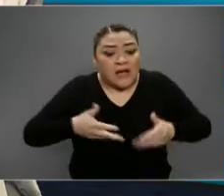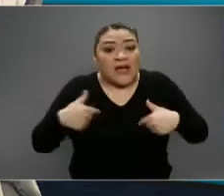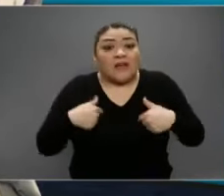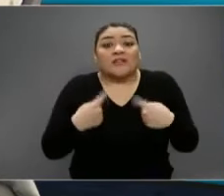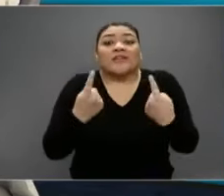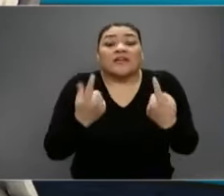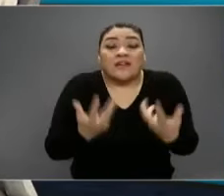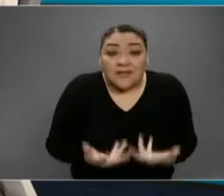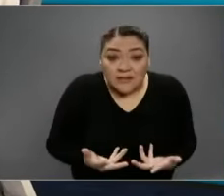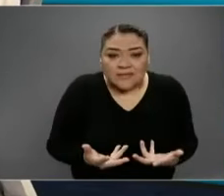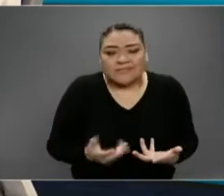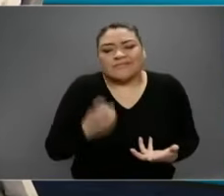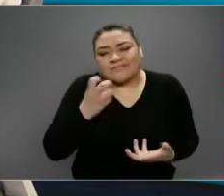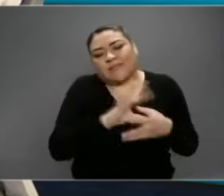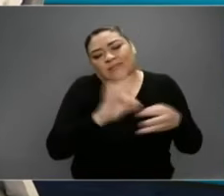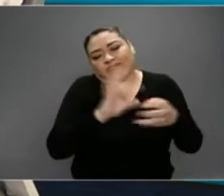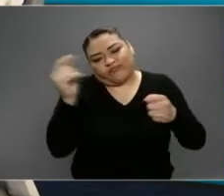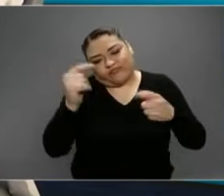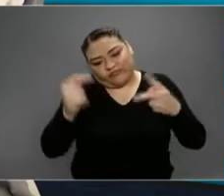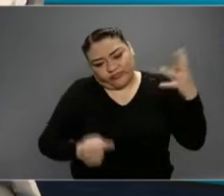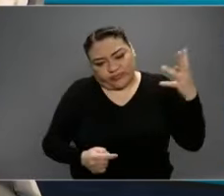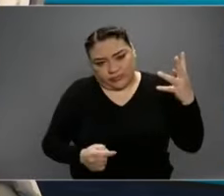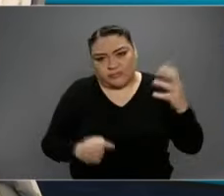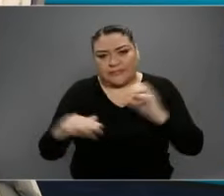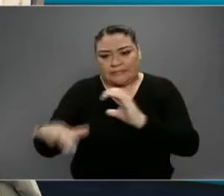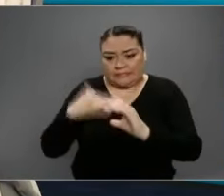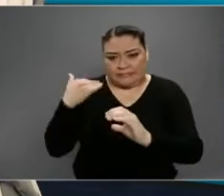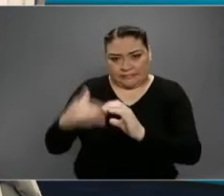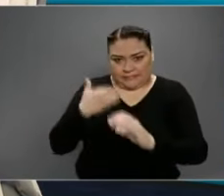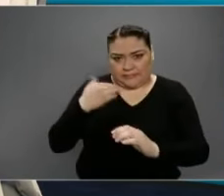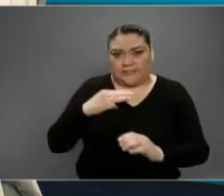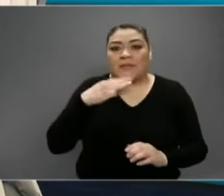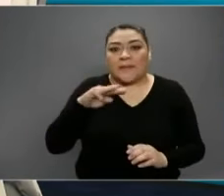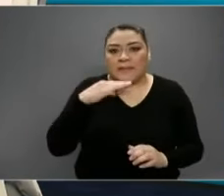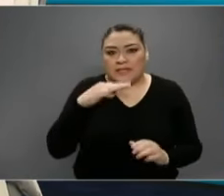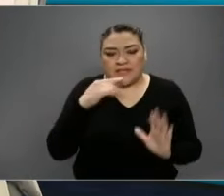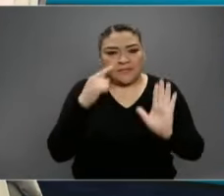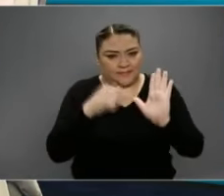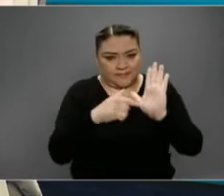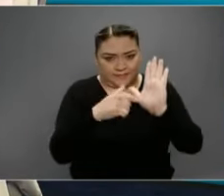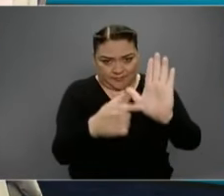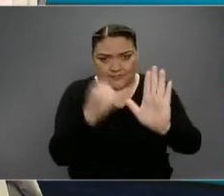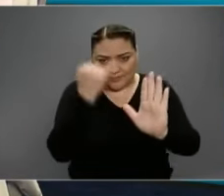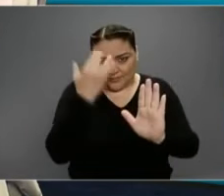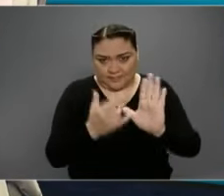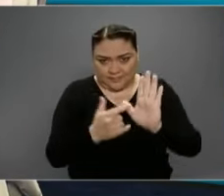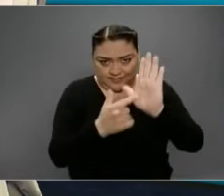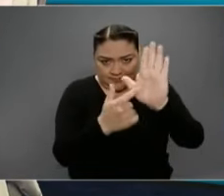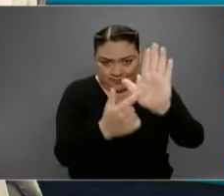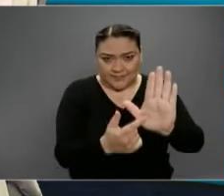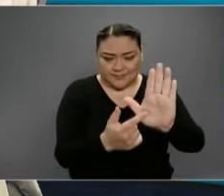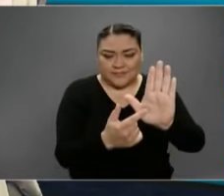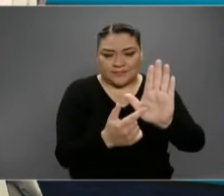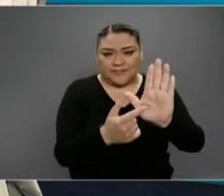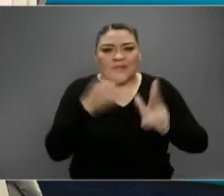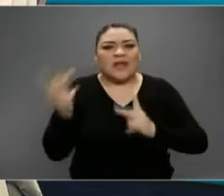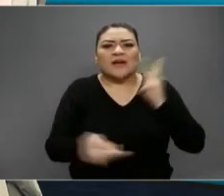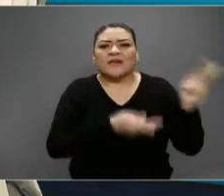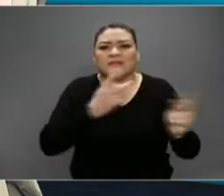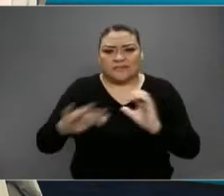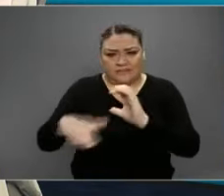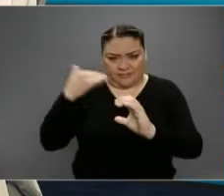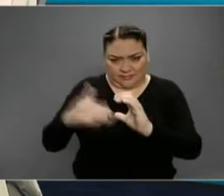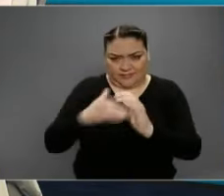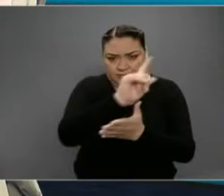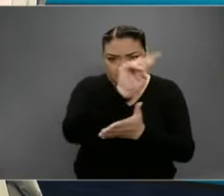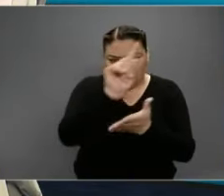etcétera, etcétera, etcétera. Y nos llegan varios mensajes, quisiera mostrar un par de ellos en la pantalla, de las preguntas que